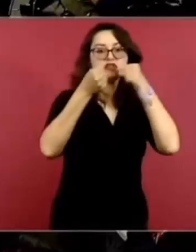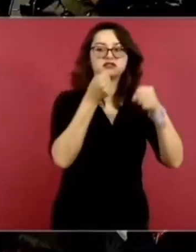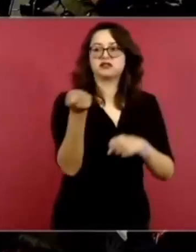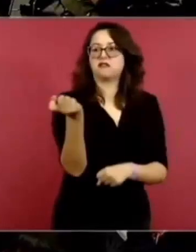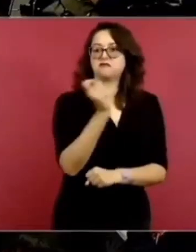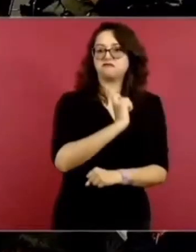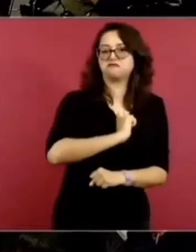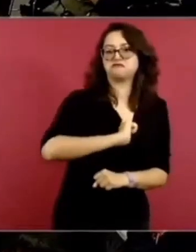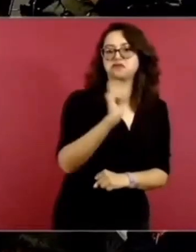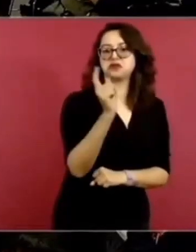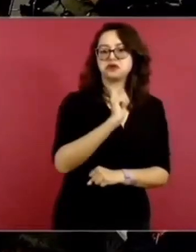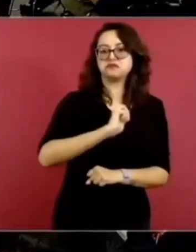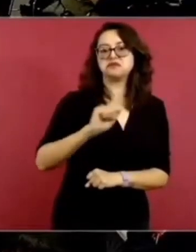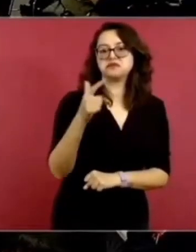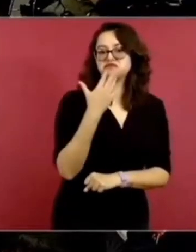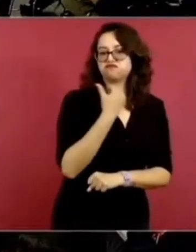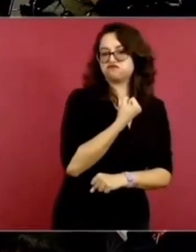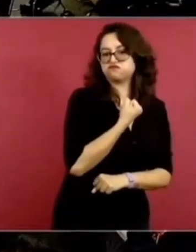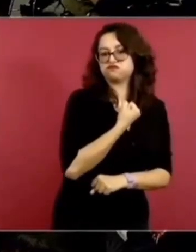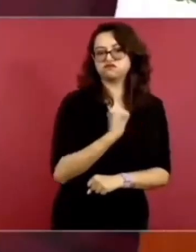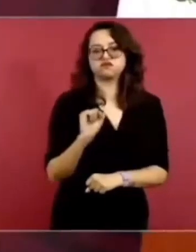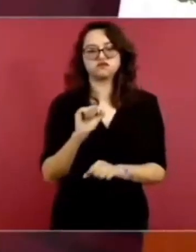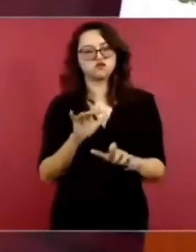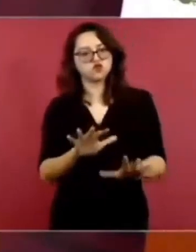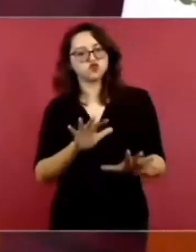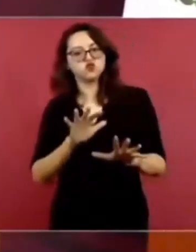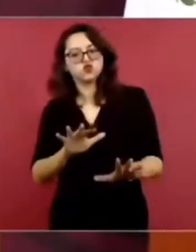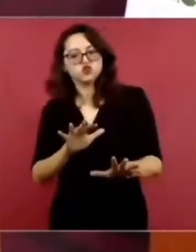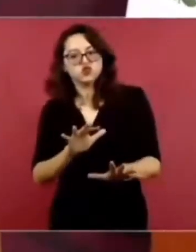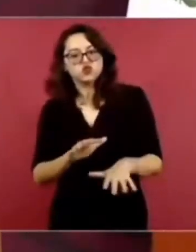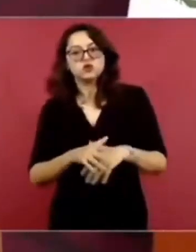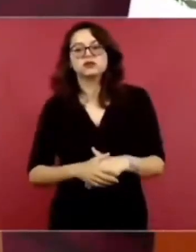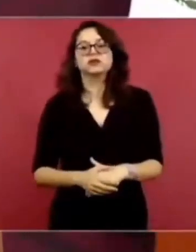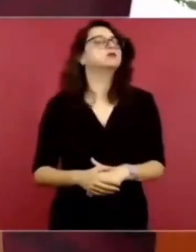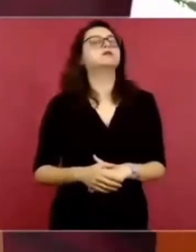Cada medio tiene un famoso o dos,